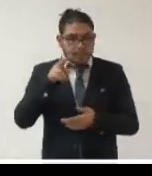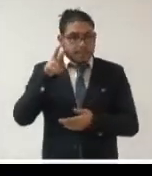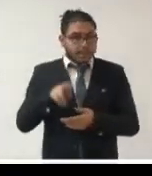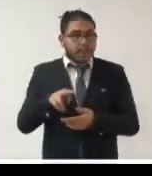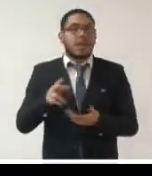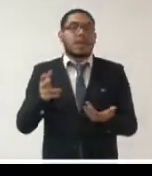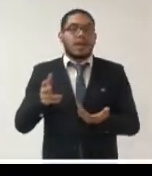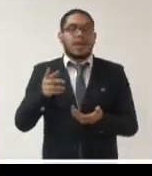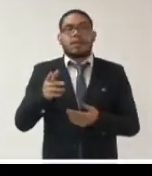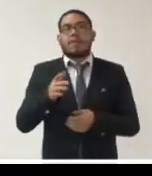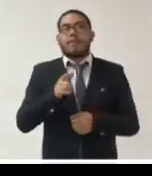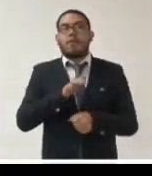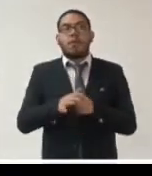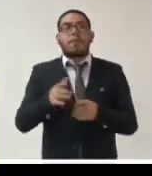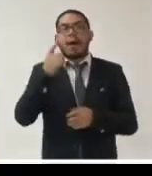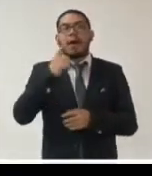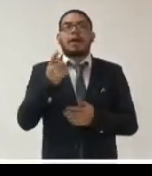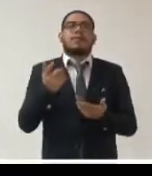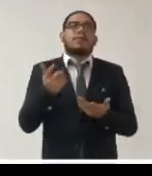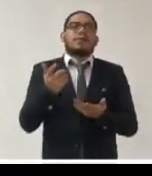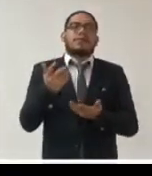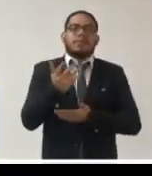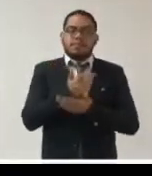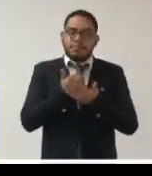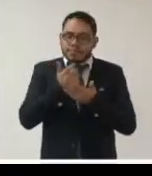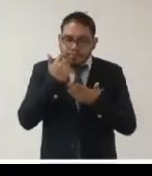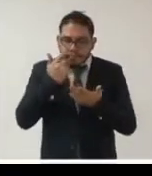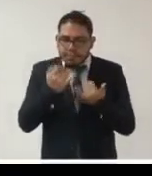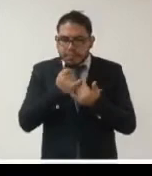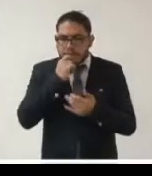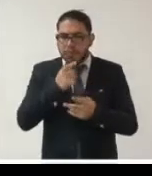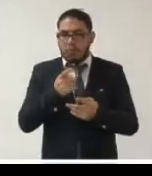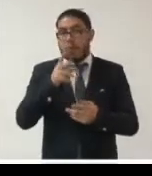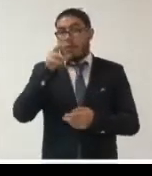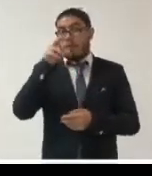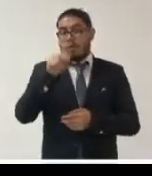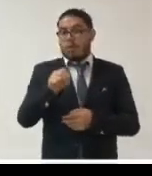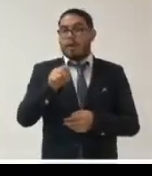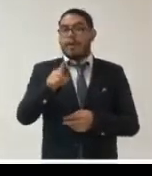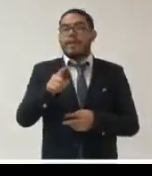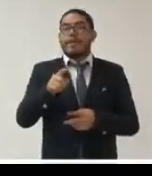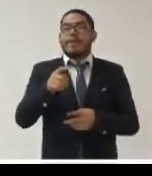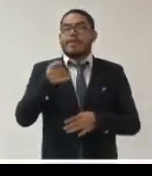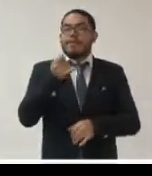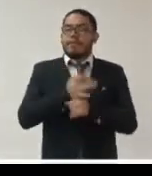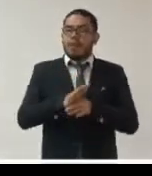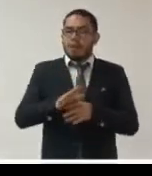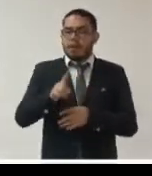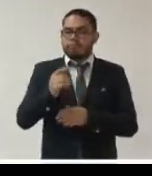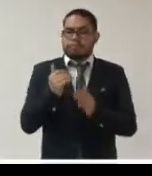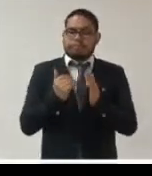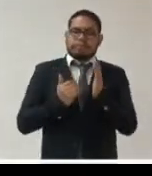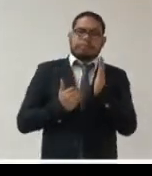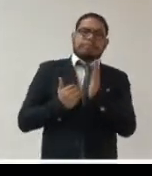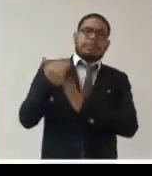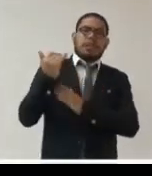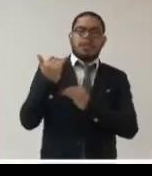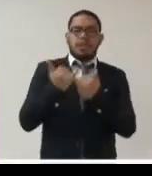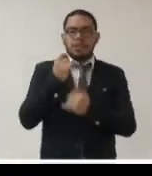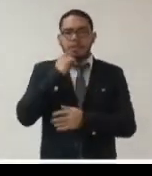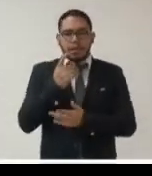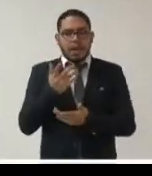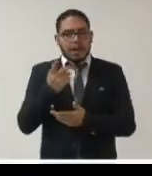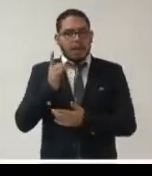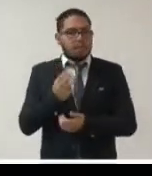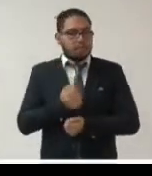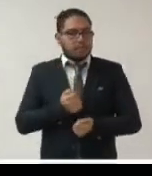para efecto de una remisión de cuentas no información que pudiera resultar excesiva en la lógica de protección